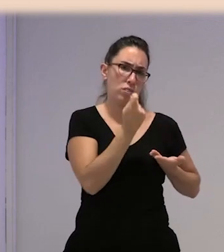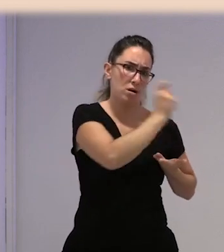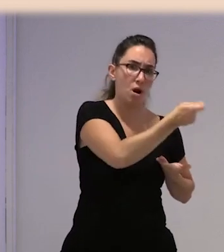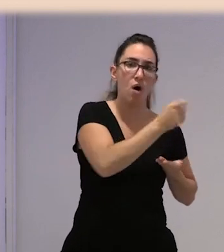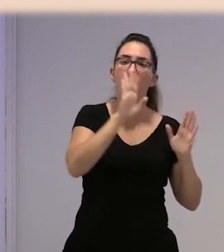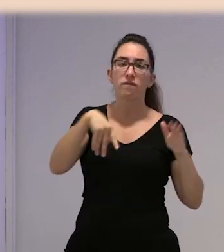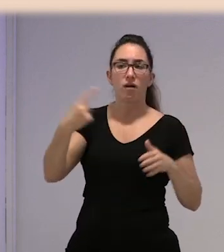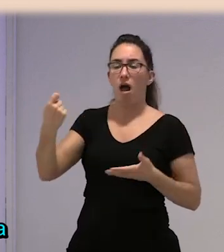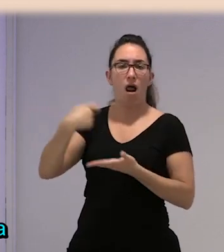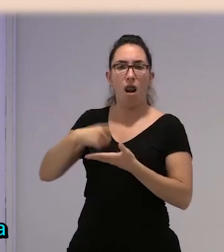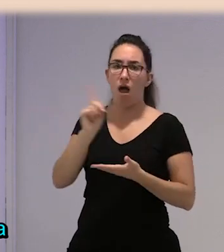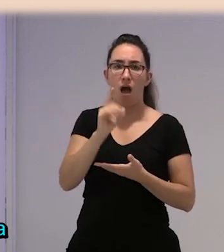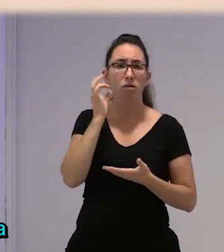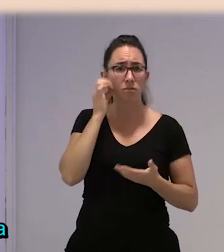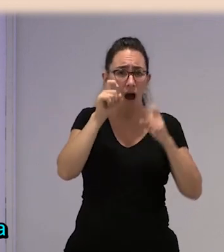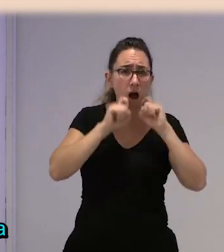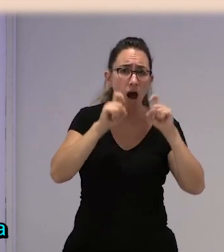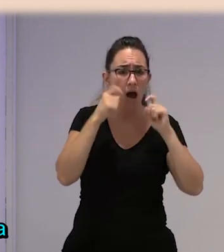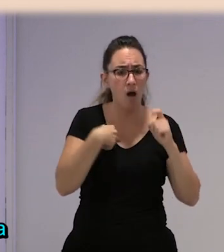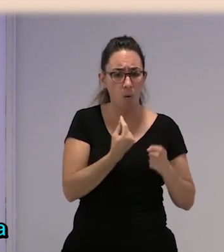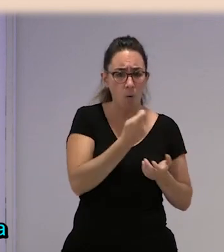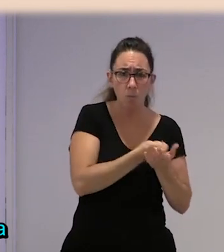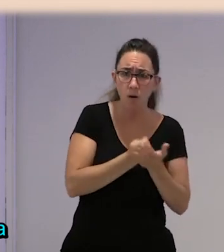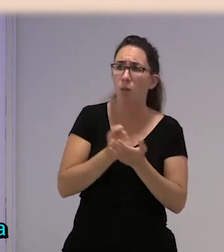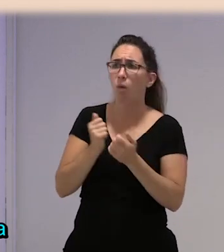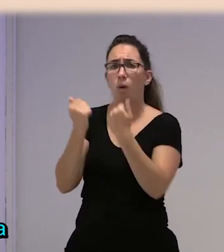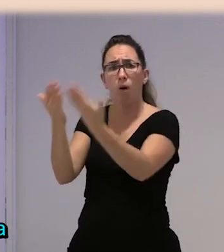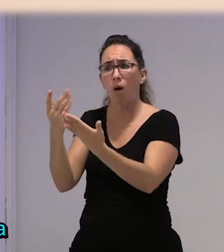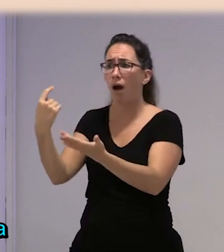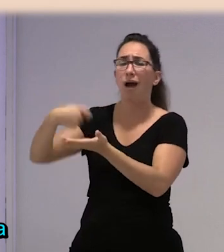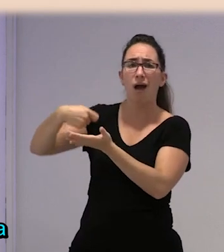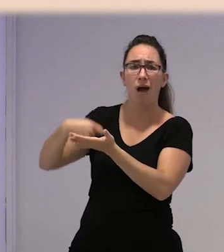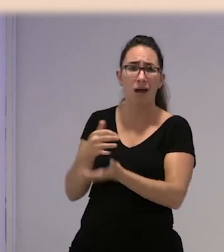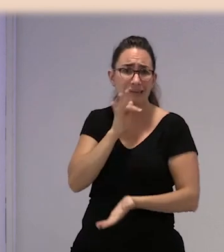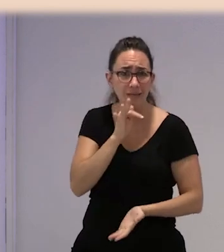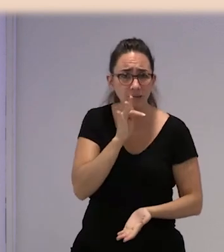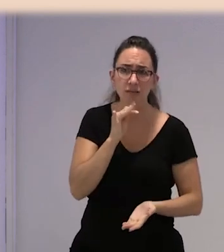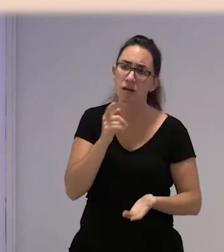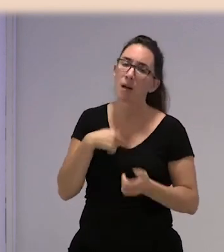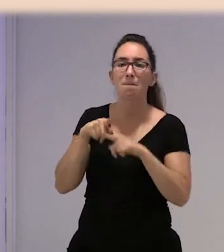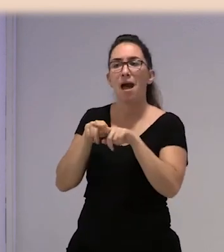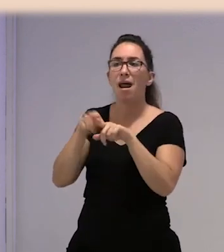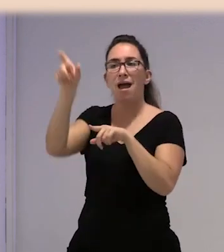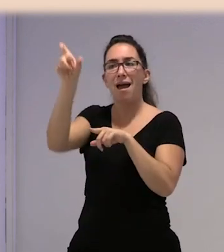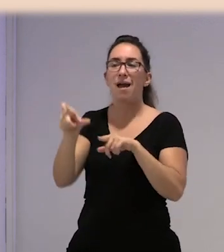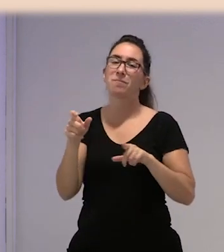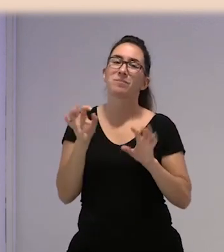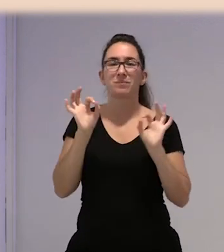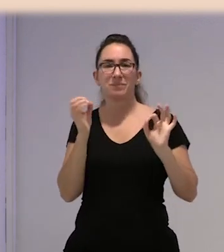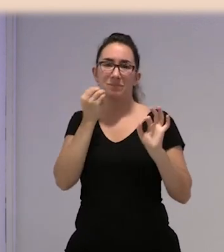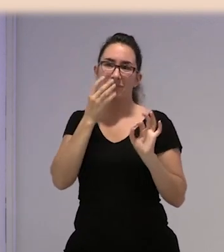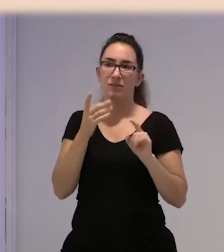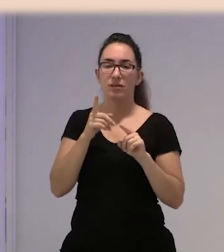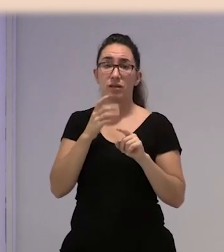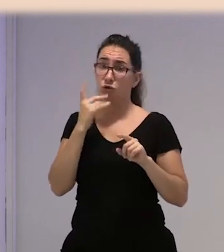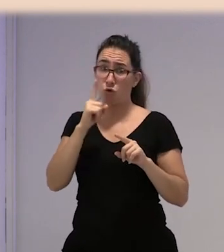llorando sin poder, sin tener ese dinero, sabrá Dios, lo tuvo que pedir o lo que fuera, para traérselo, para quedar bien con ella, porque si no, el año que viene no viene a trabajar.